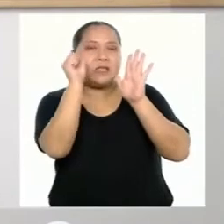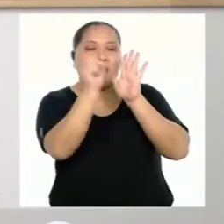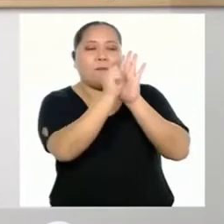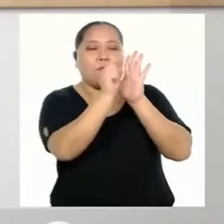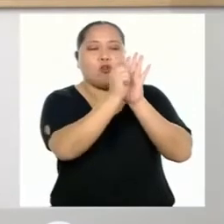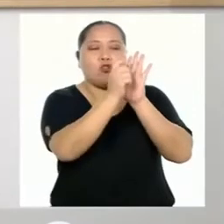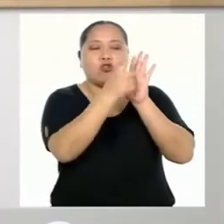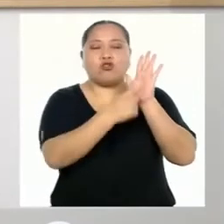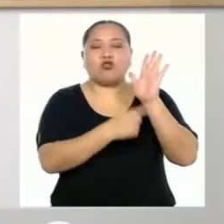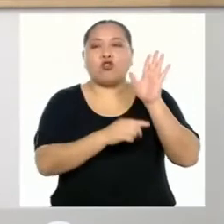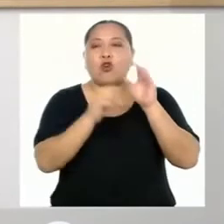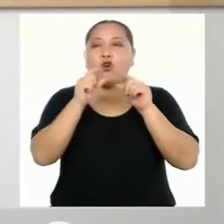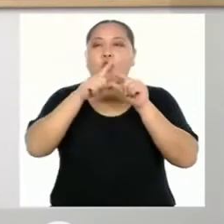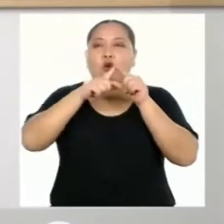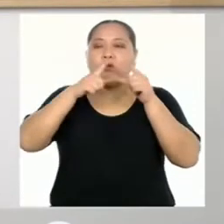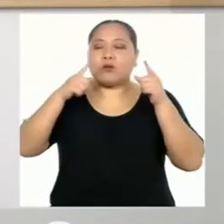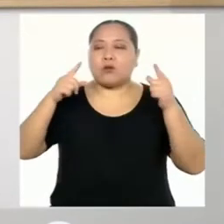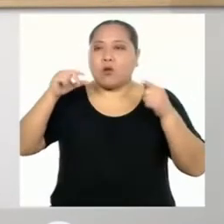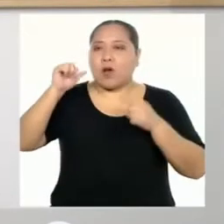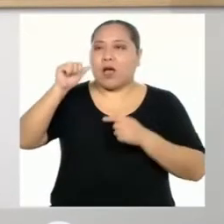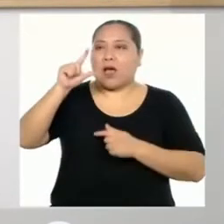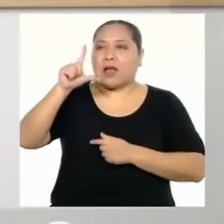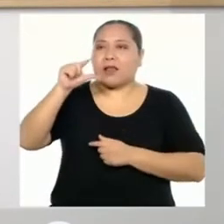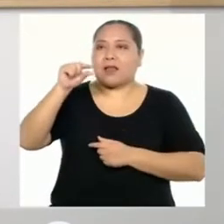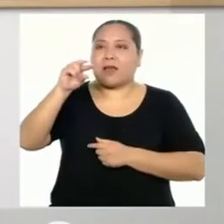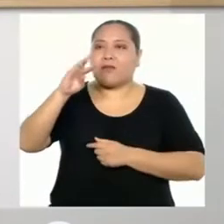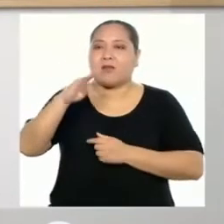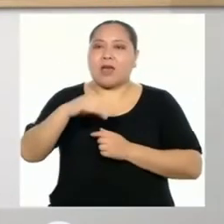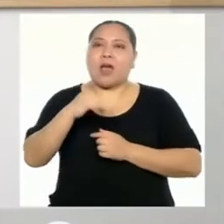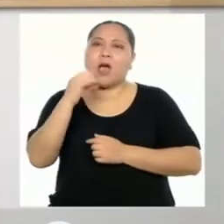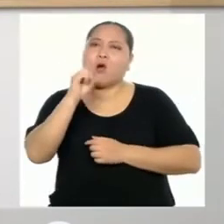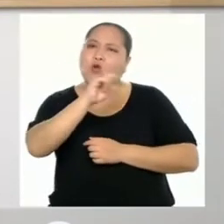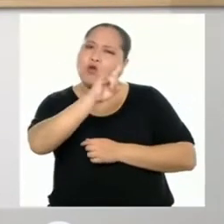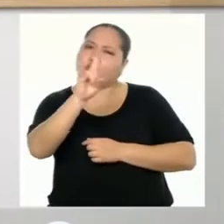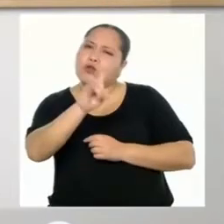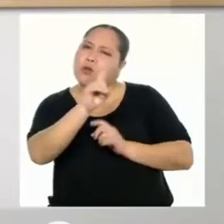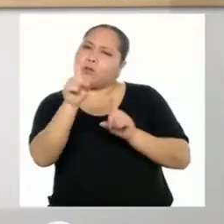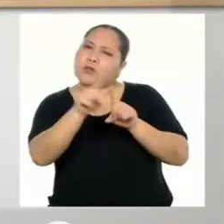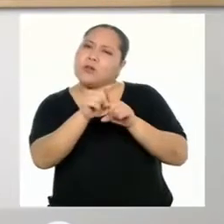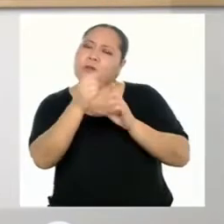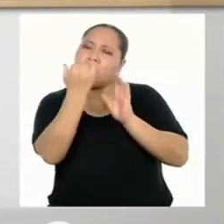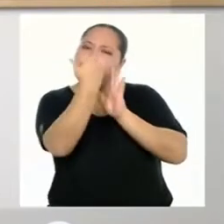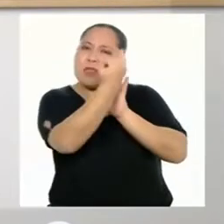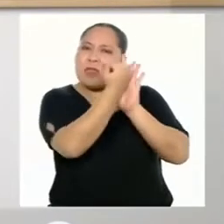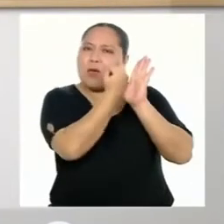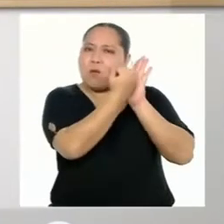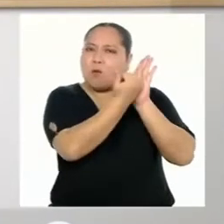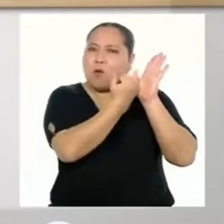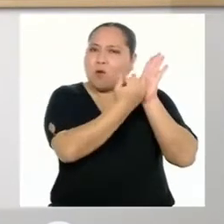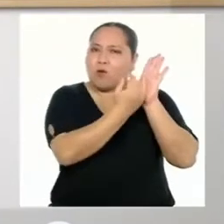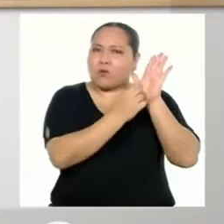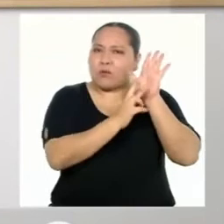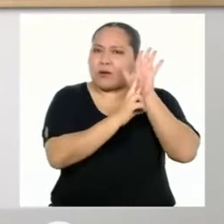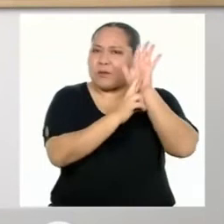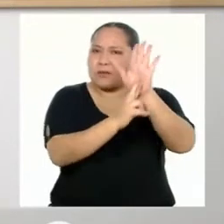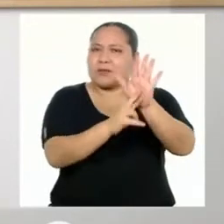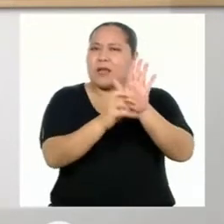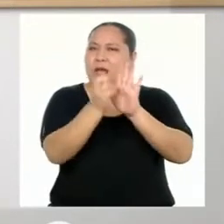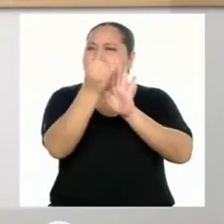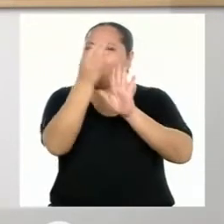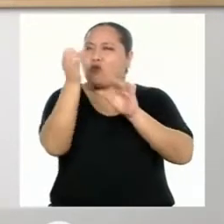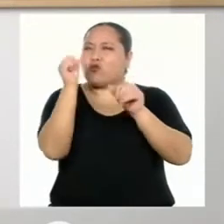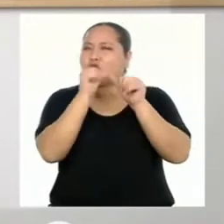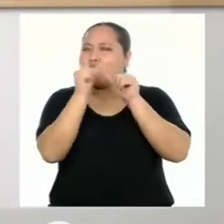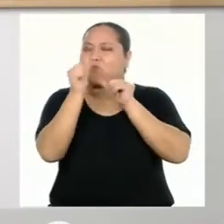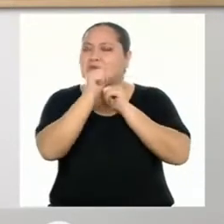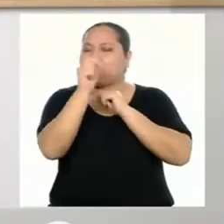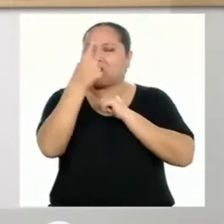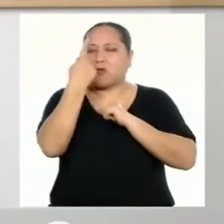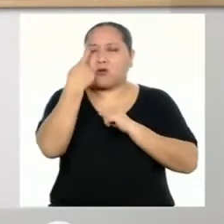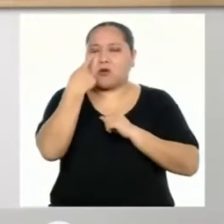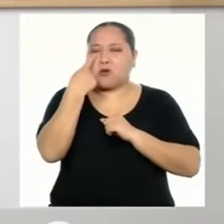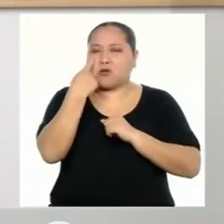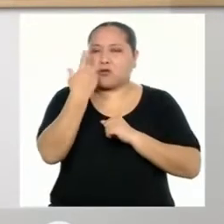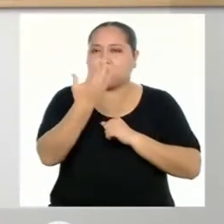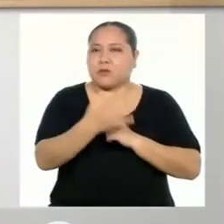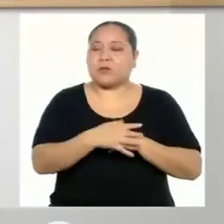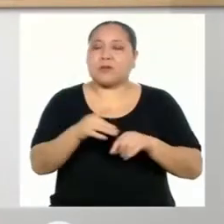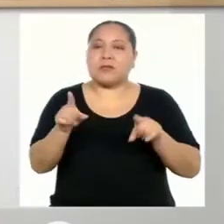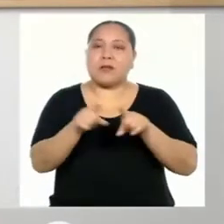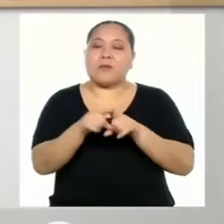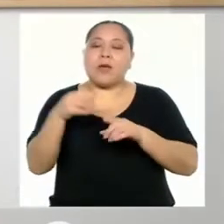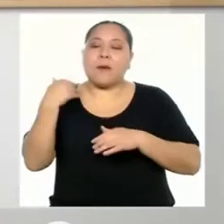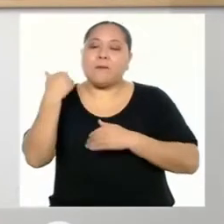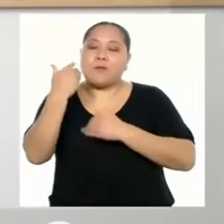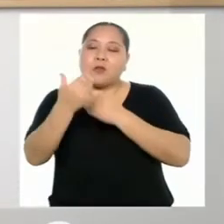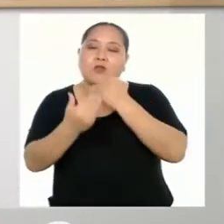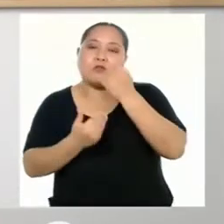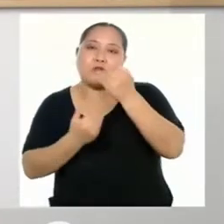En algunos casos, utilizamos dibujos para representar ciertas cantidades desconocidas. También aplicamos